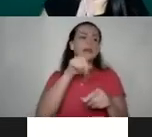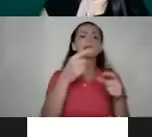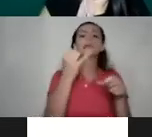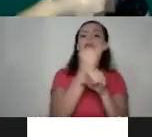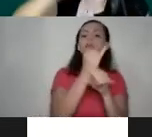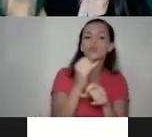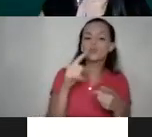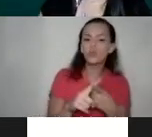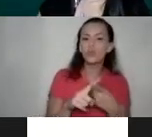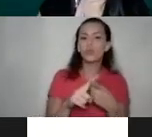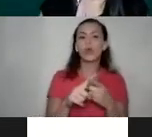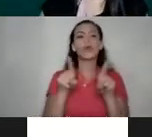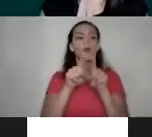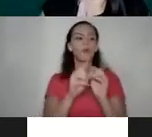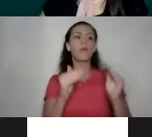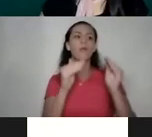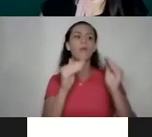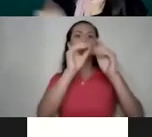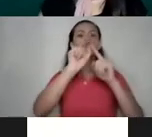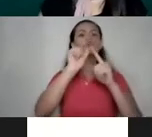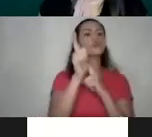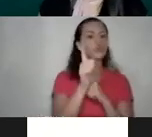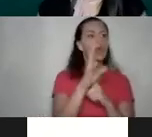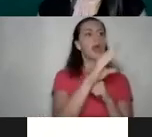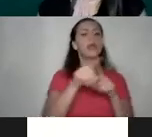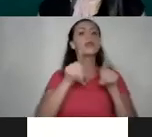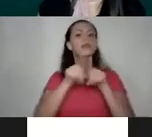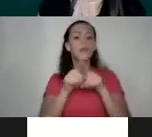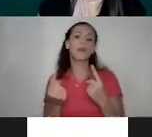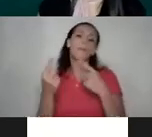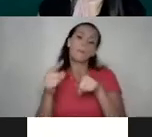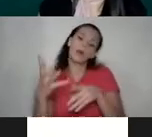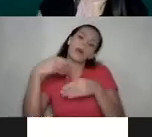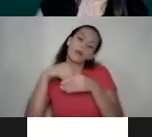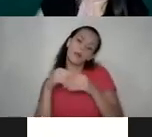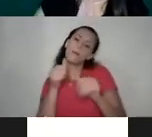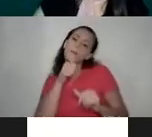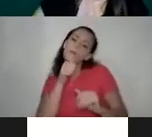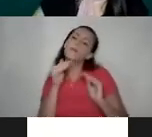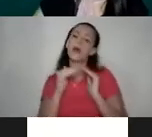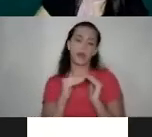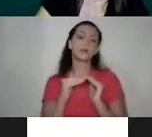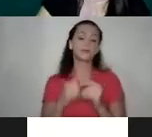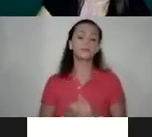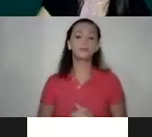pasan a nivel macrosocial, y por supuesto también cosas que pasan dentro de la privacidad de los hogares.